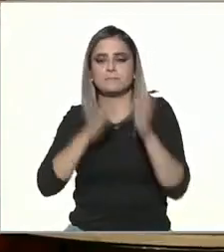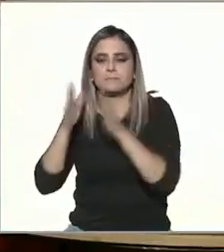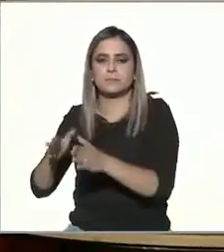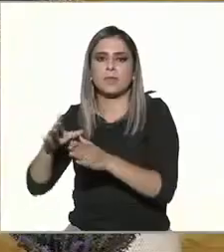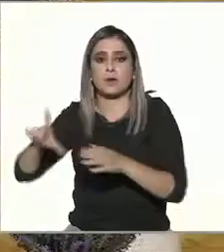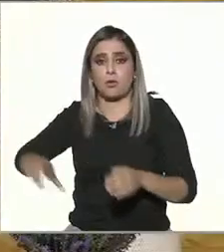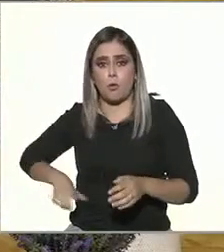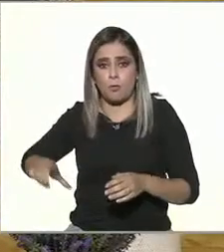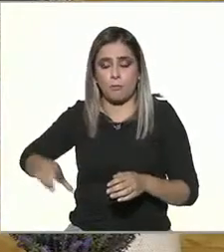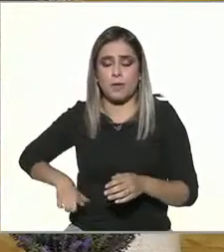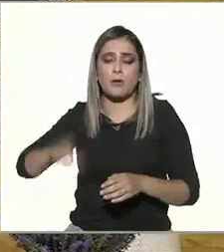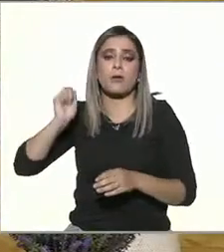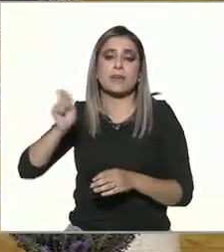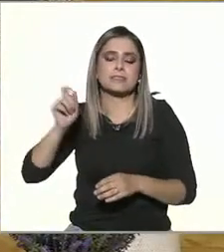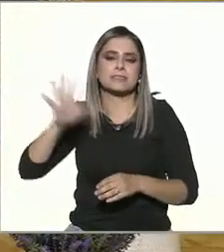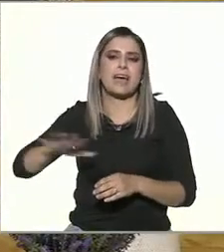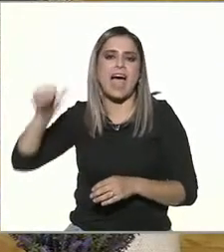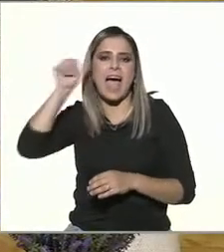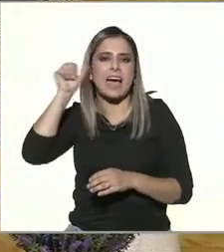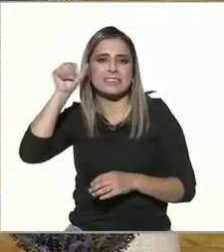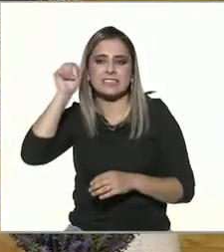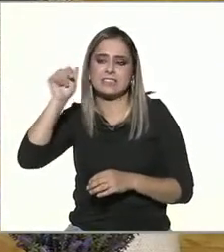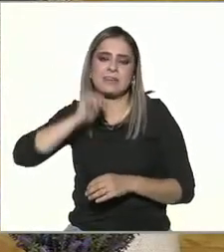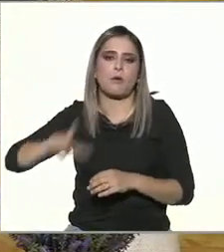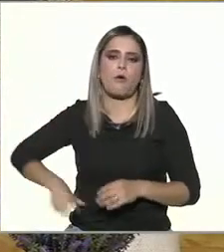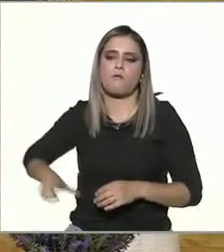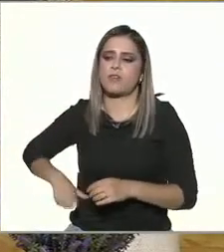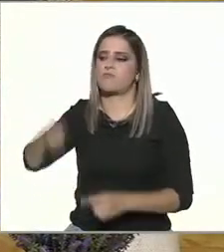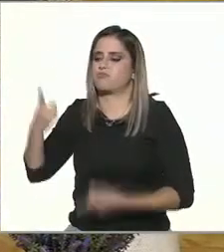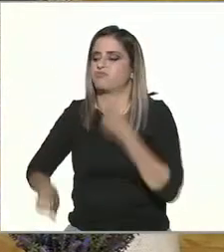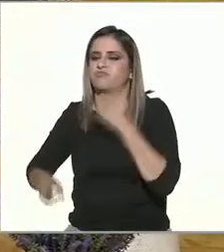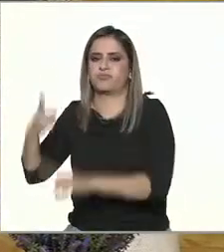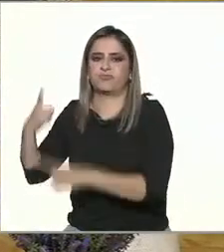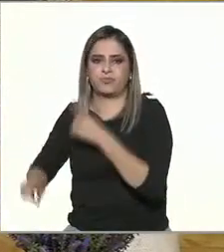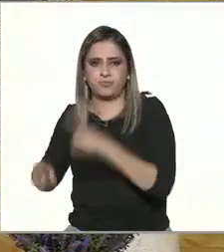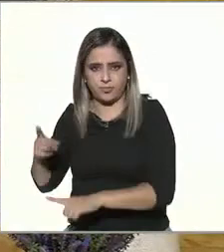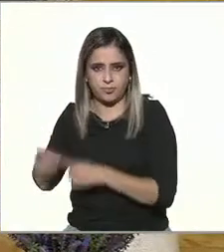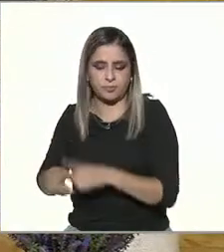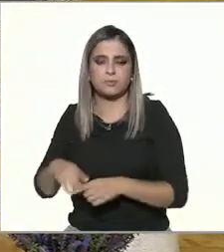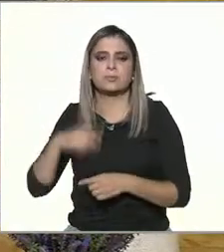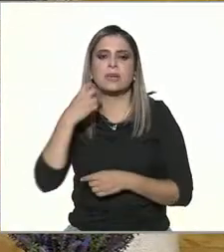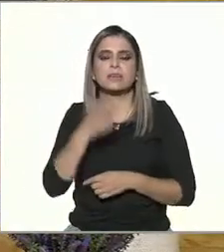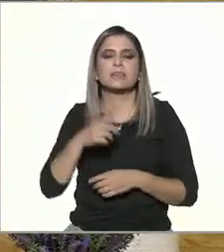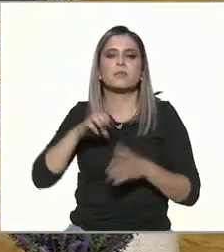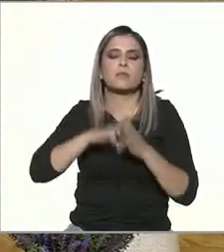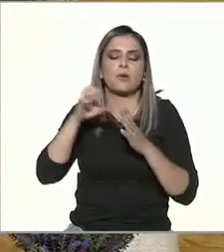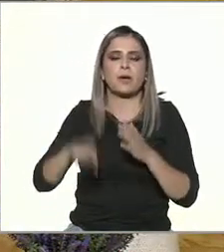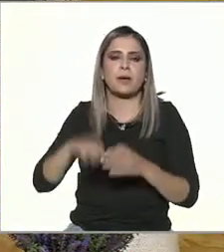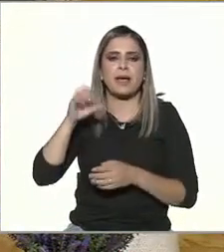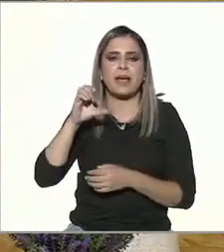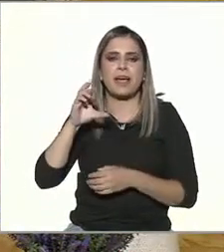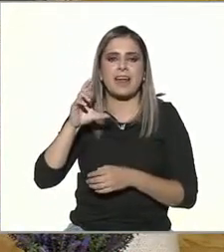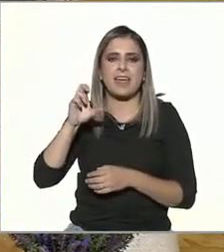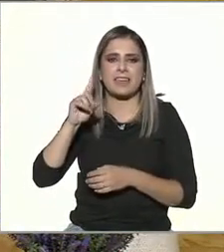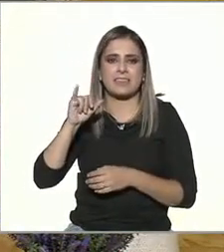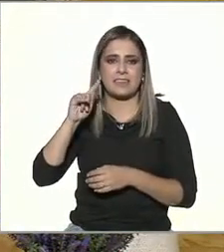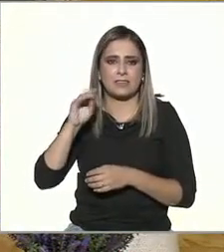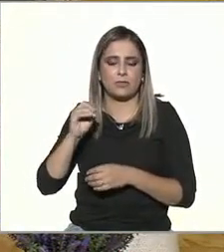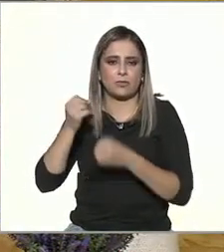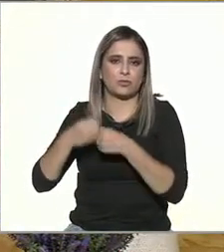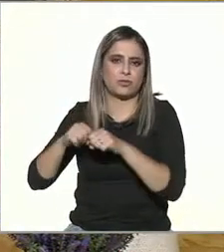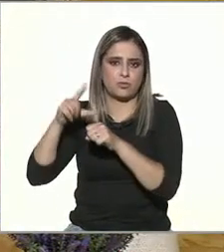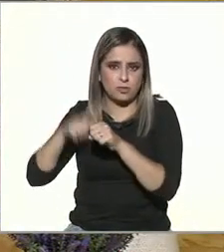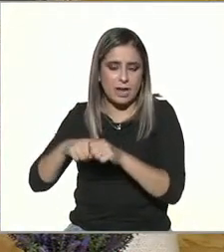gobierno en Asia el gobierno manda y vimos este tema de crédito social cuando empezaron a legislar sobre dos horas